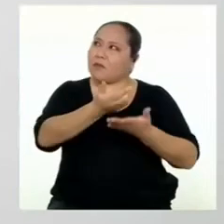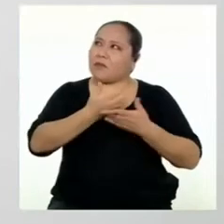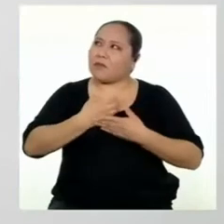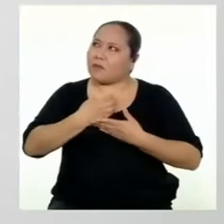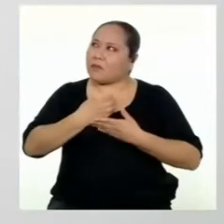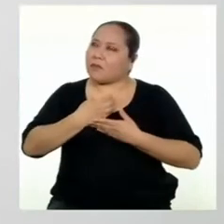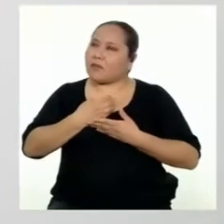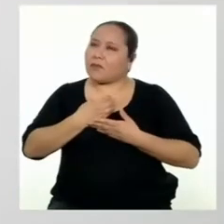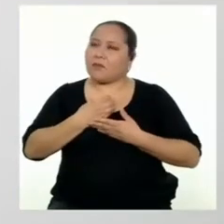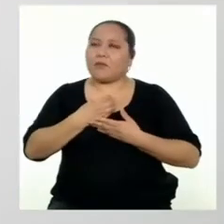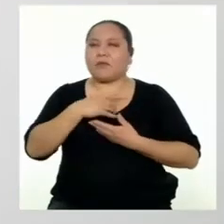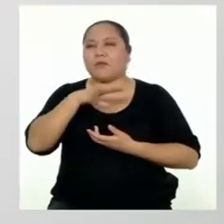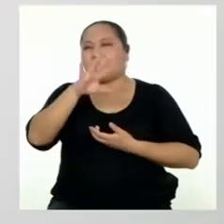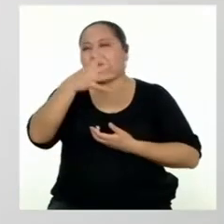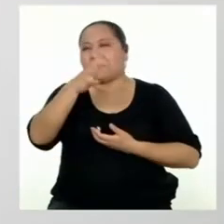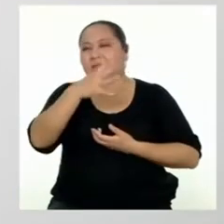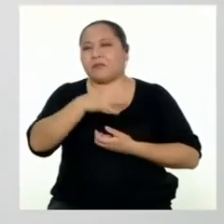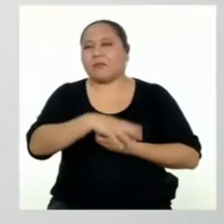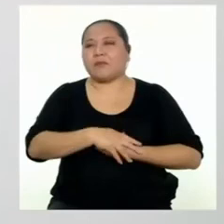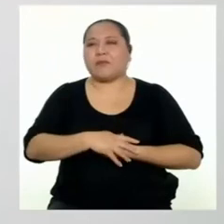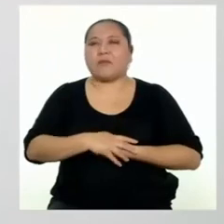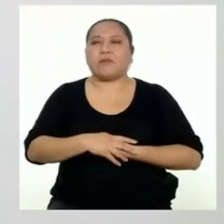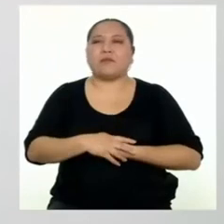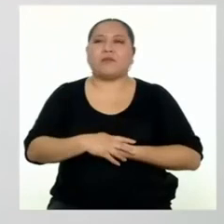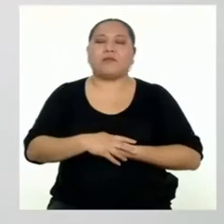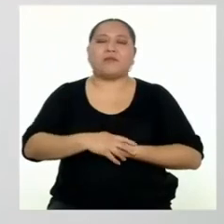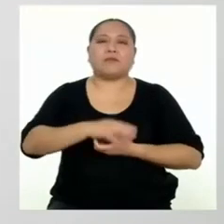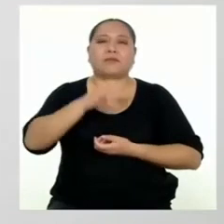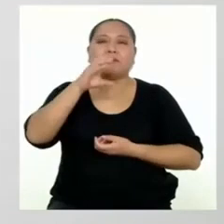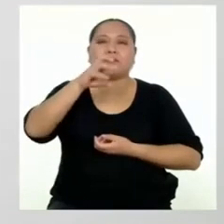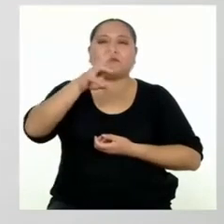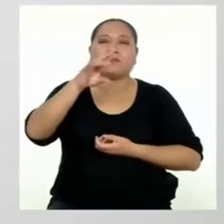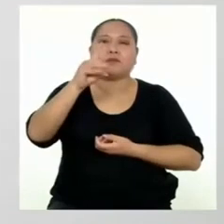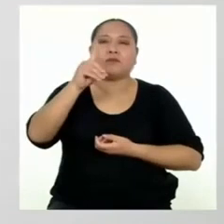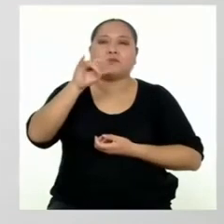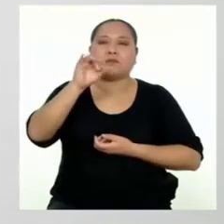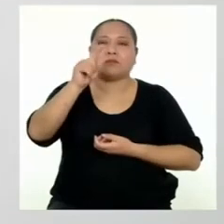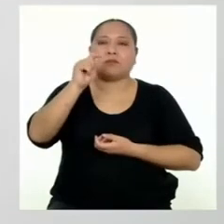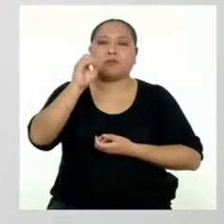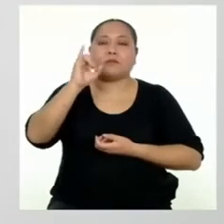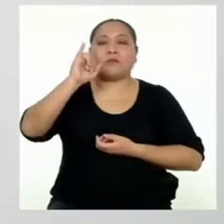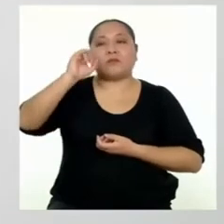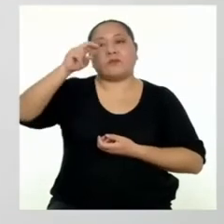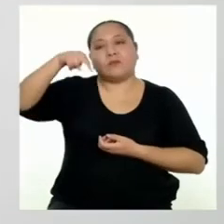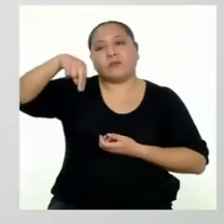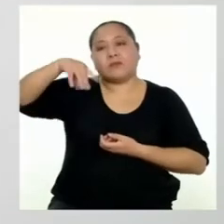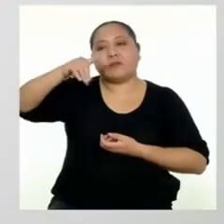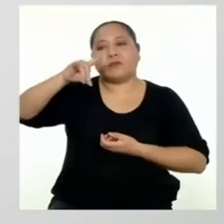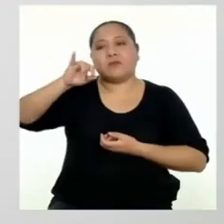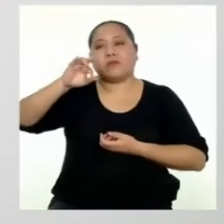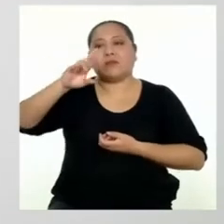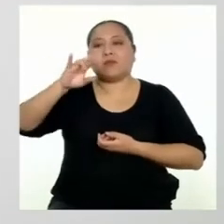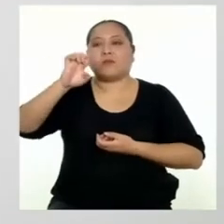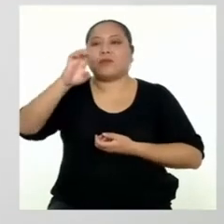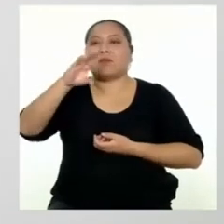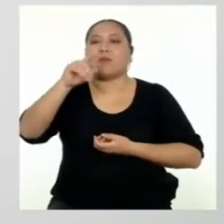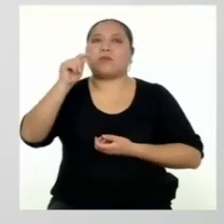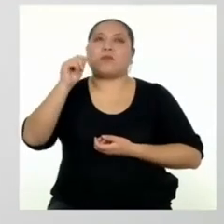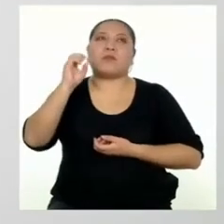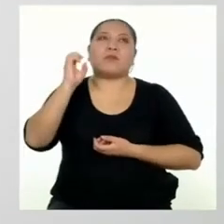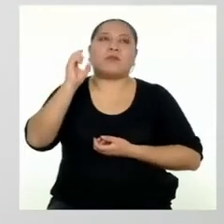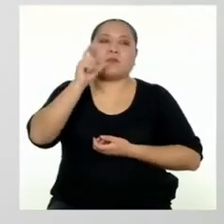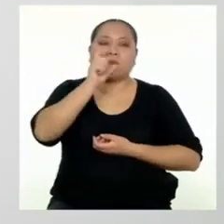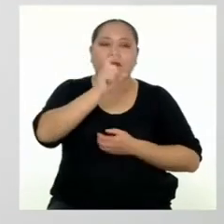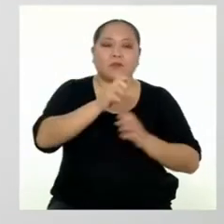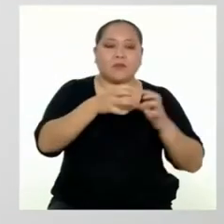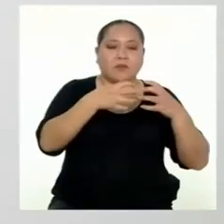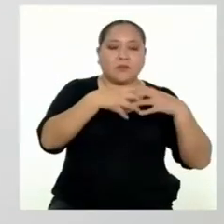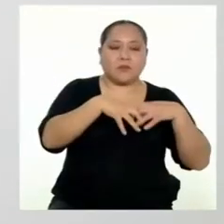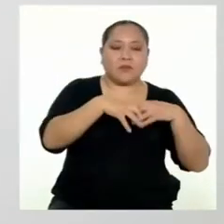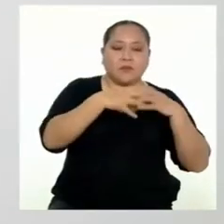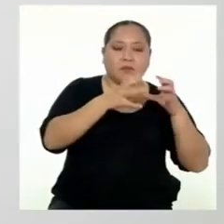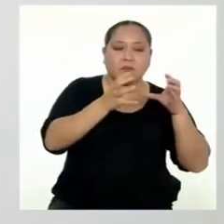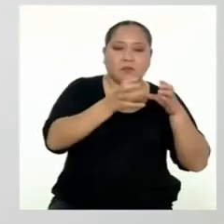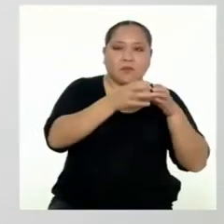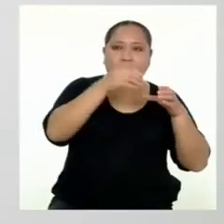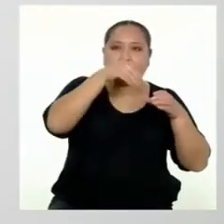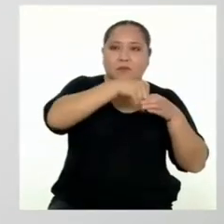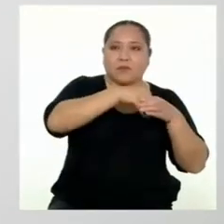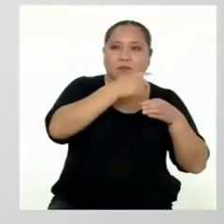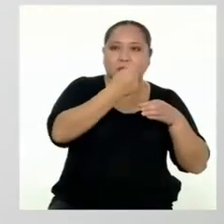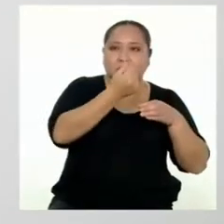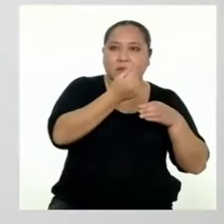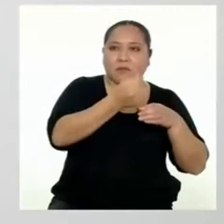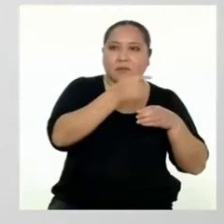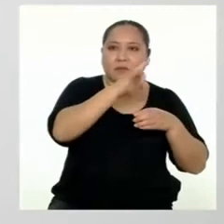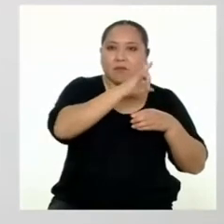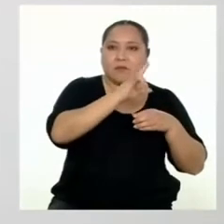dinero? Algo así. El crédito indirecto es el dinero que una entidad financiera